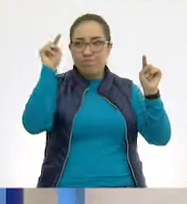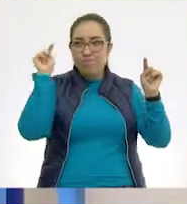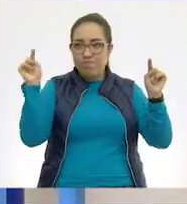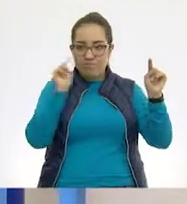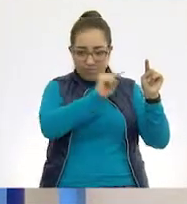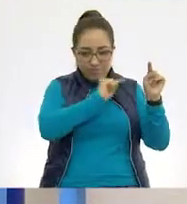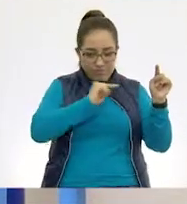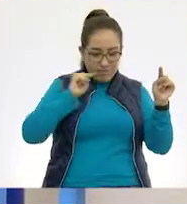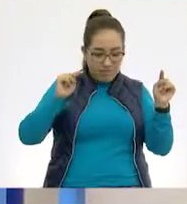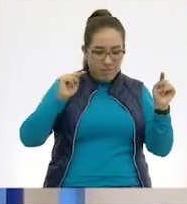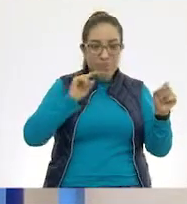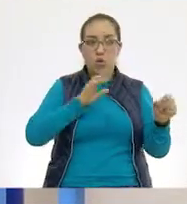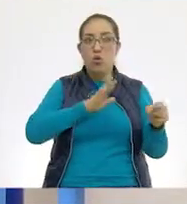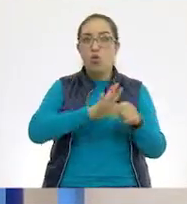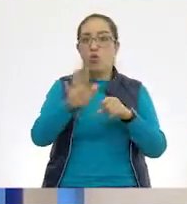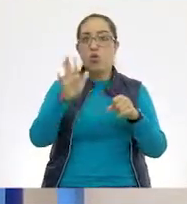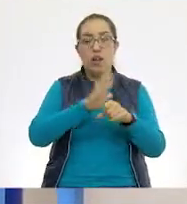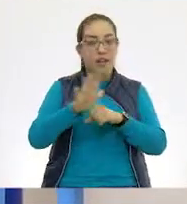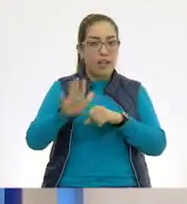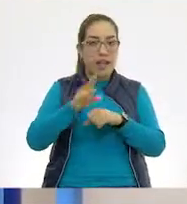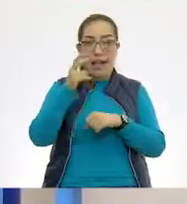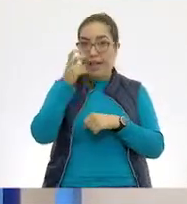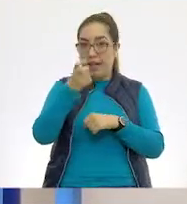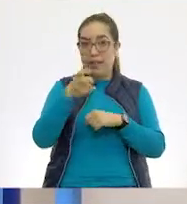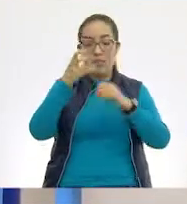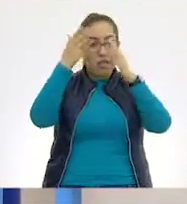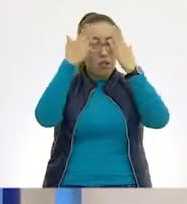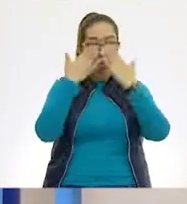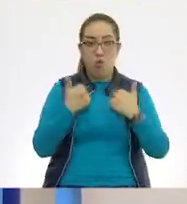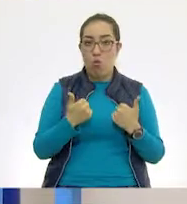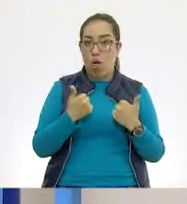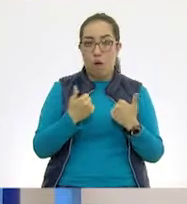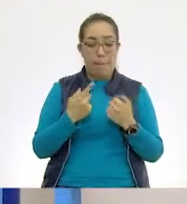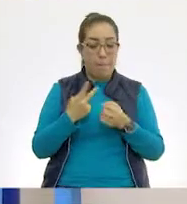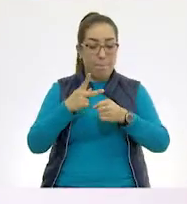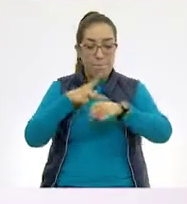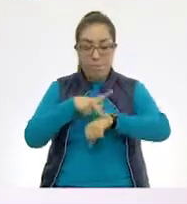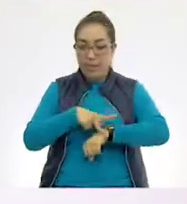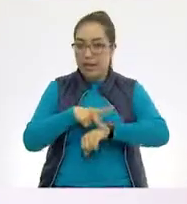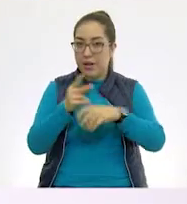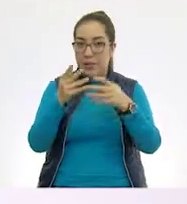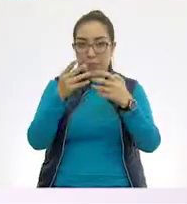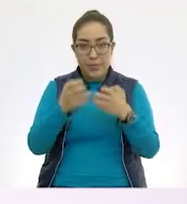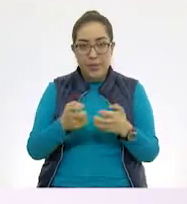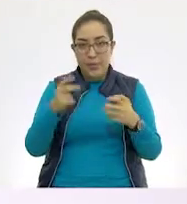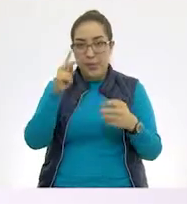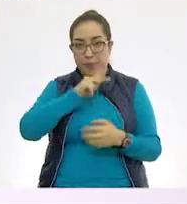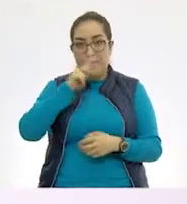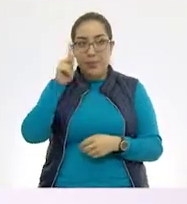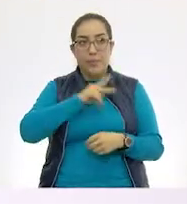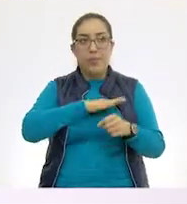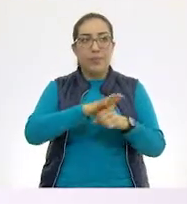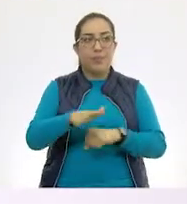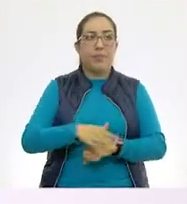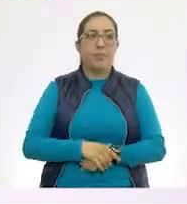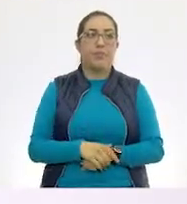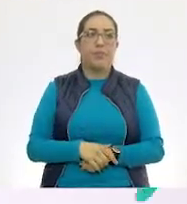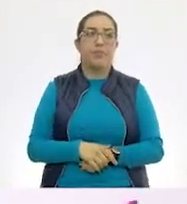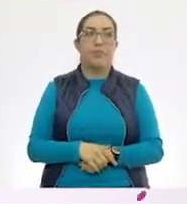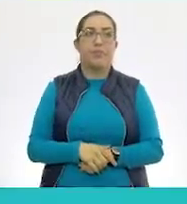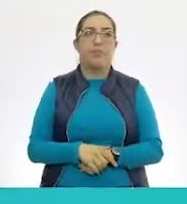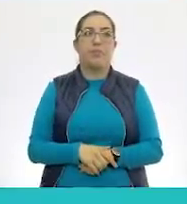no son donde habitan los seres que llevan a cabo respiración cutánea? Muy bien.